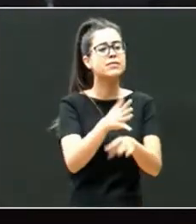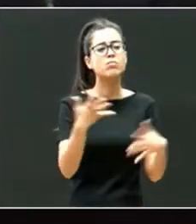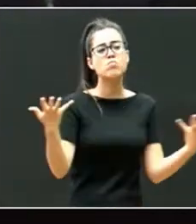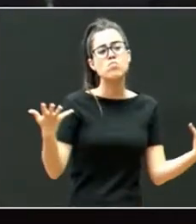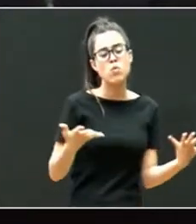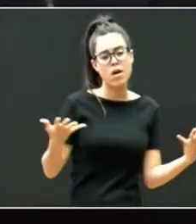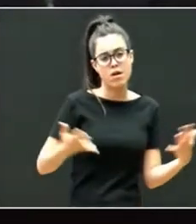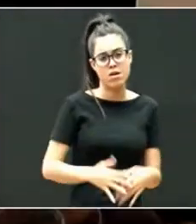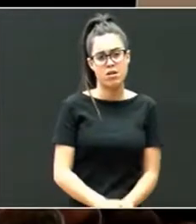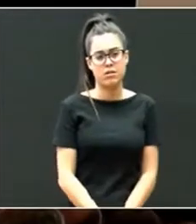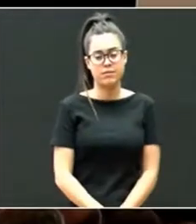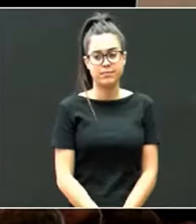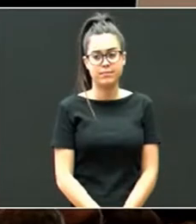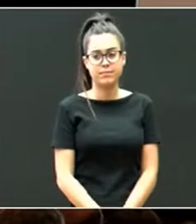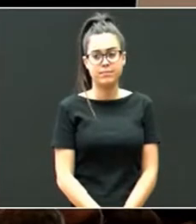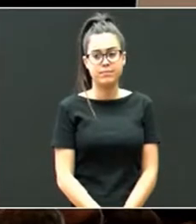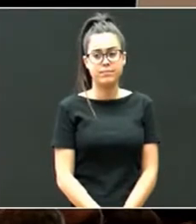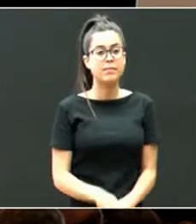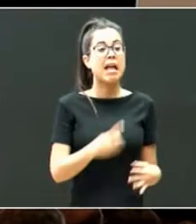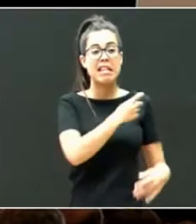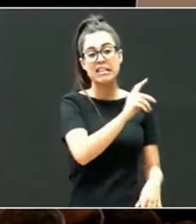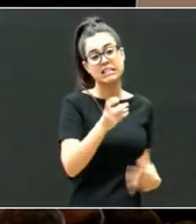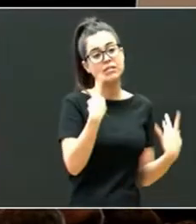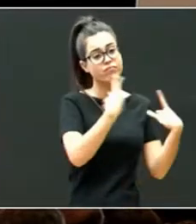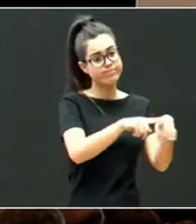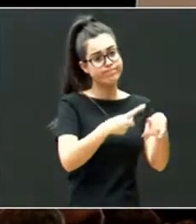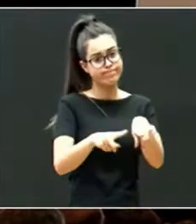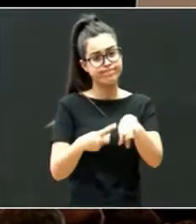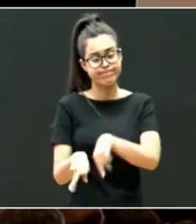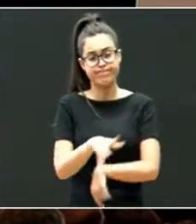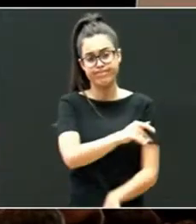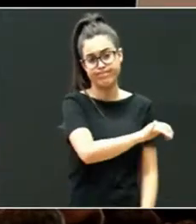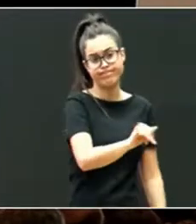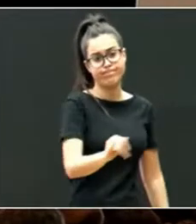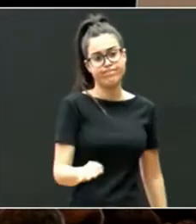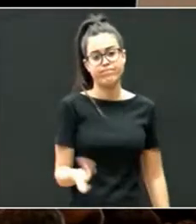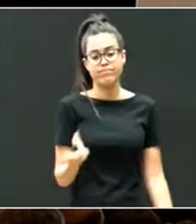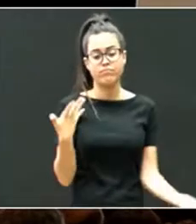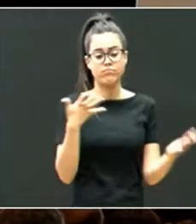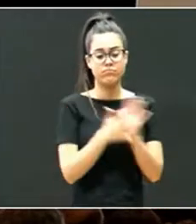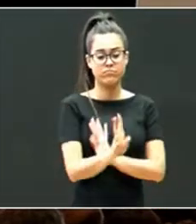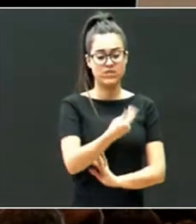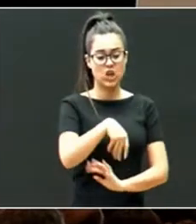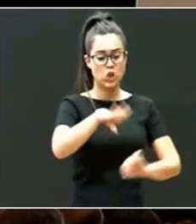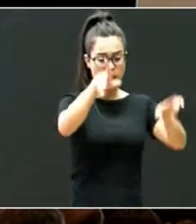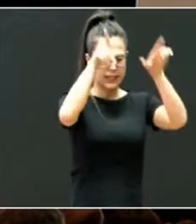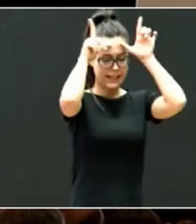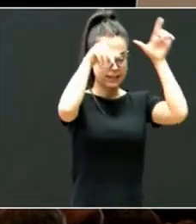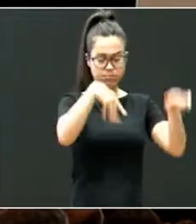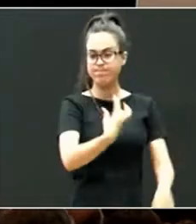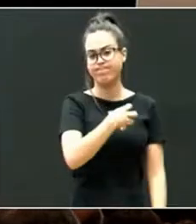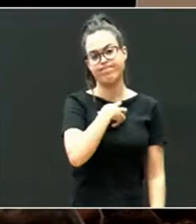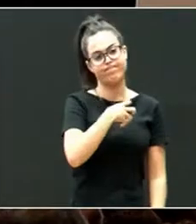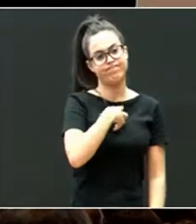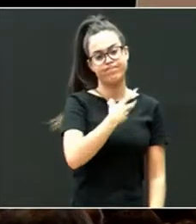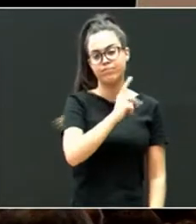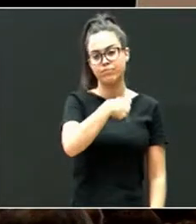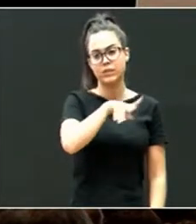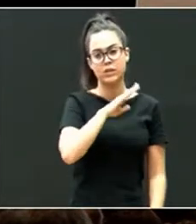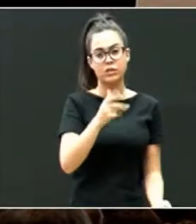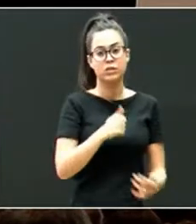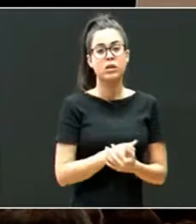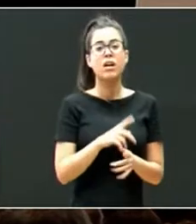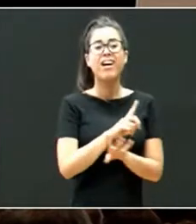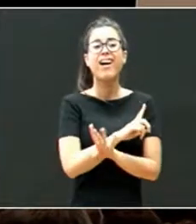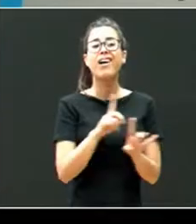Bueno, presentan necesidades diferenciales. No hablamos de que haya que etiquetarlos, ni mucho menos, pero tampoco podemos obviar ni